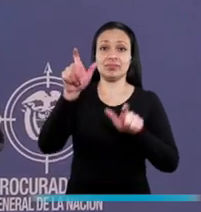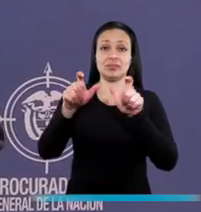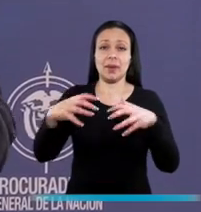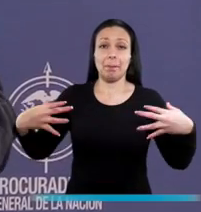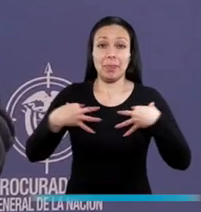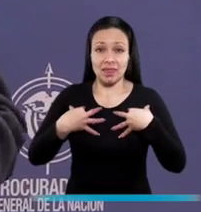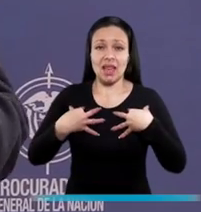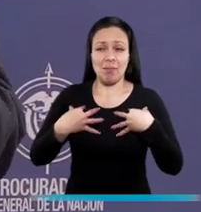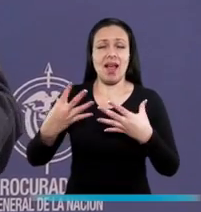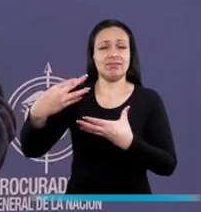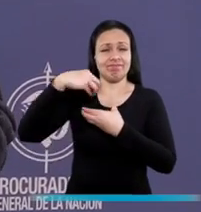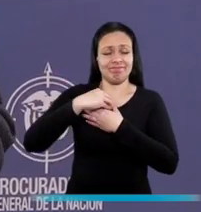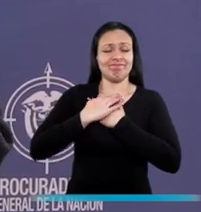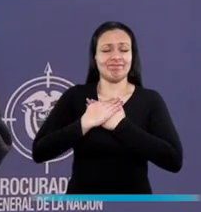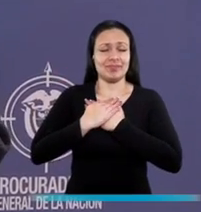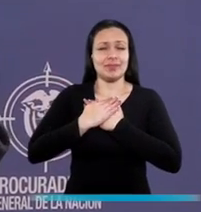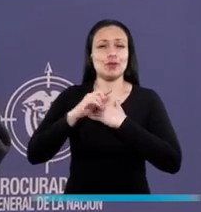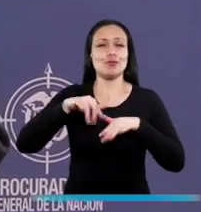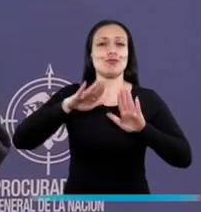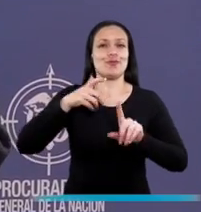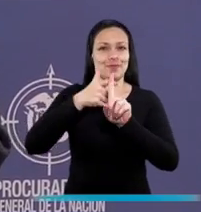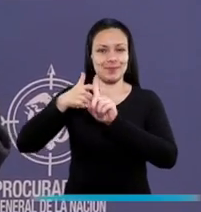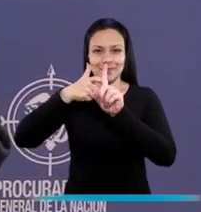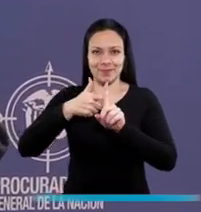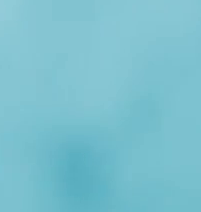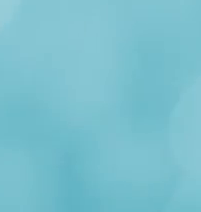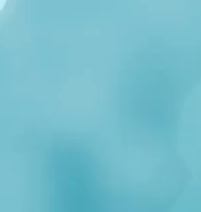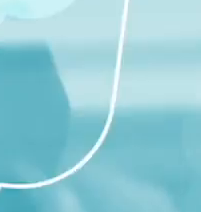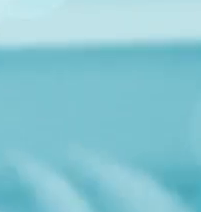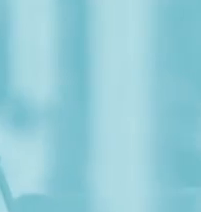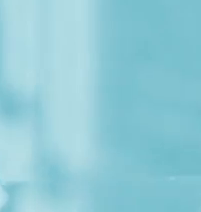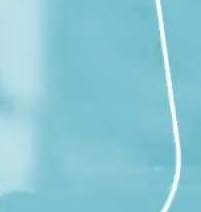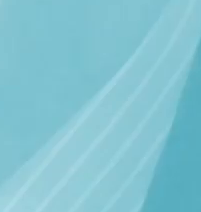Las víctimas hacen parte del corazón de las actividades de la Procuraduría.